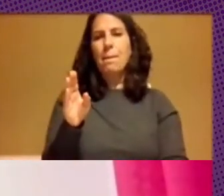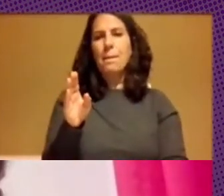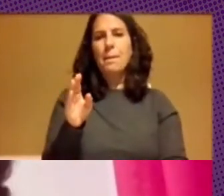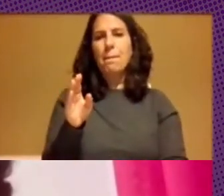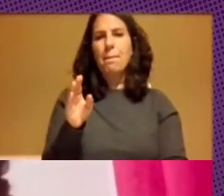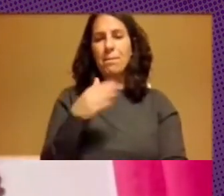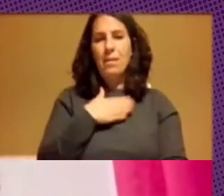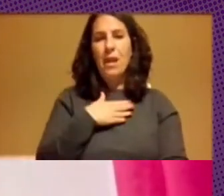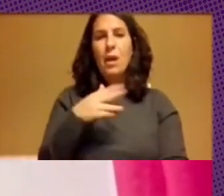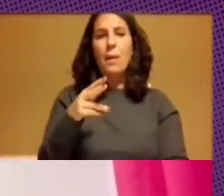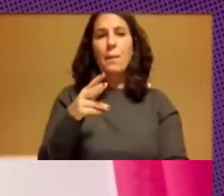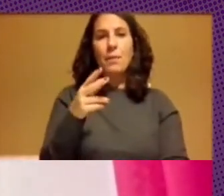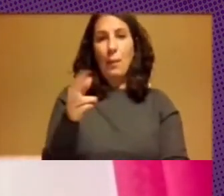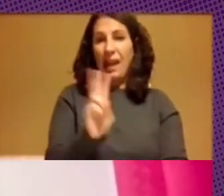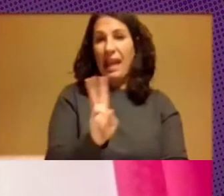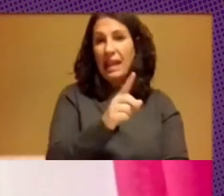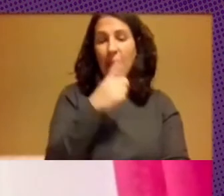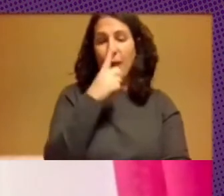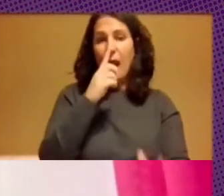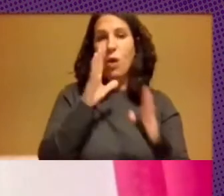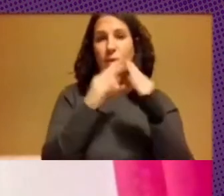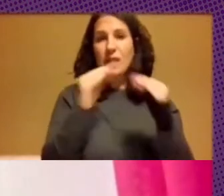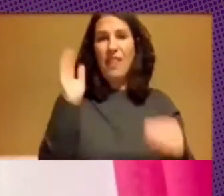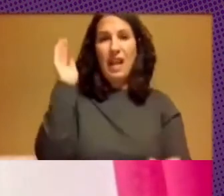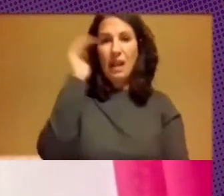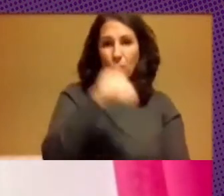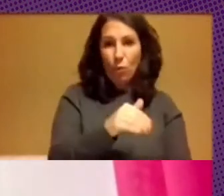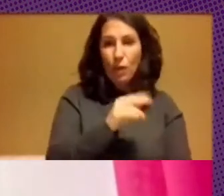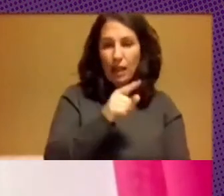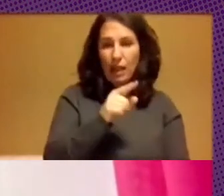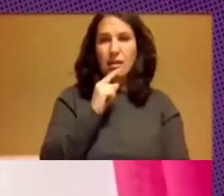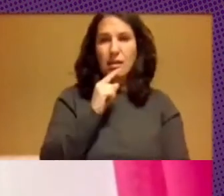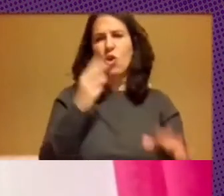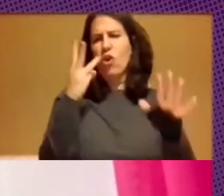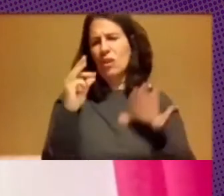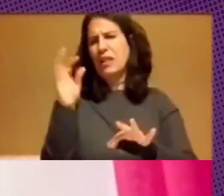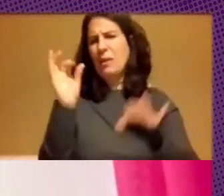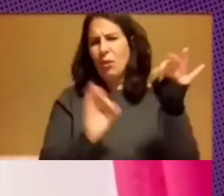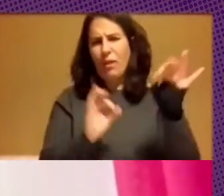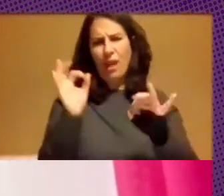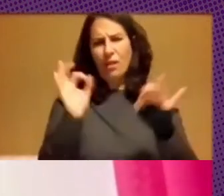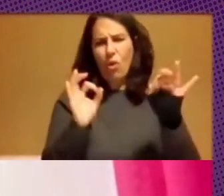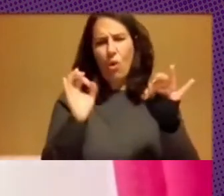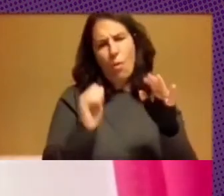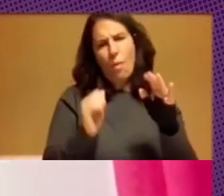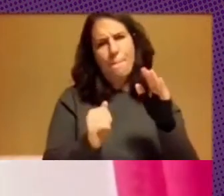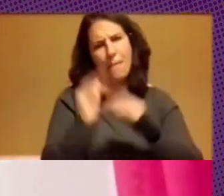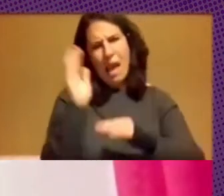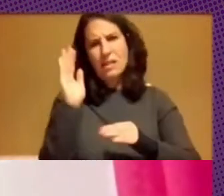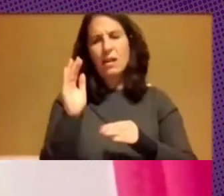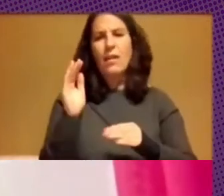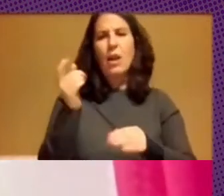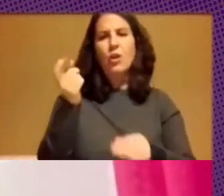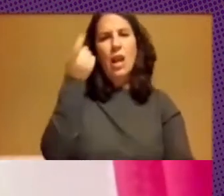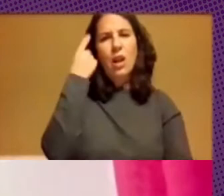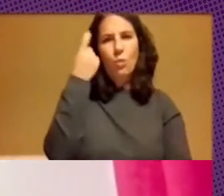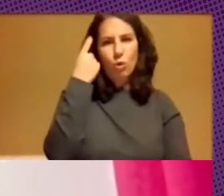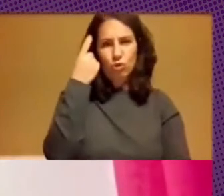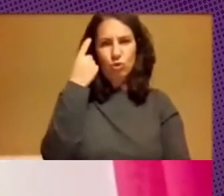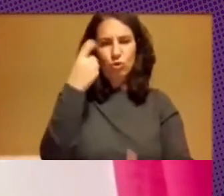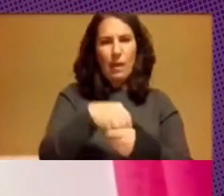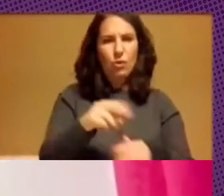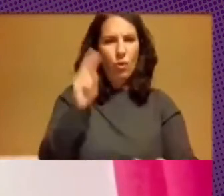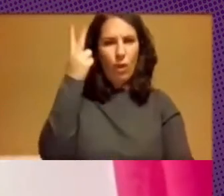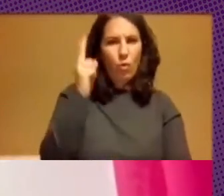nos ha contado de la Universidad de la República que abarca el 80% más del estudiantado del